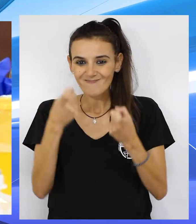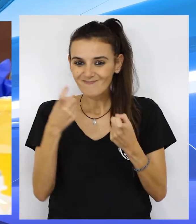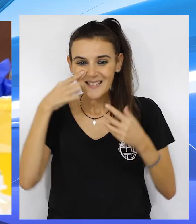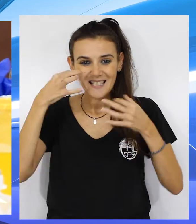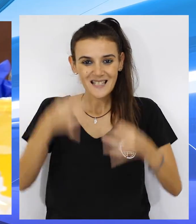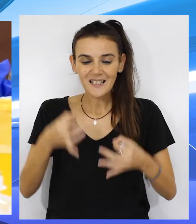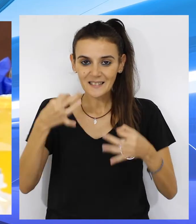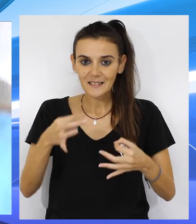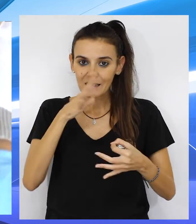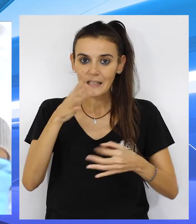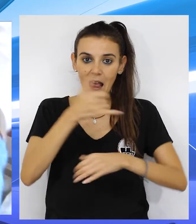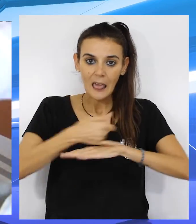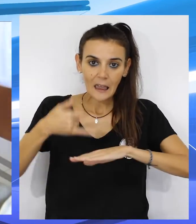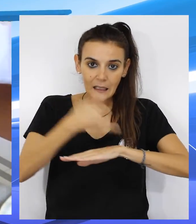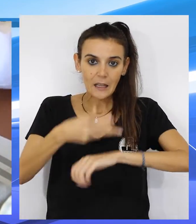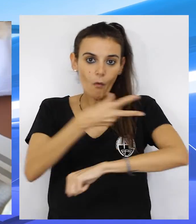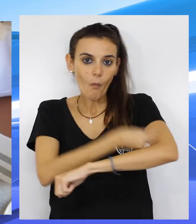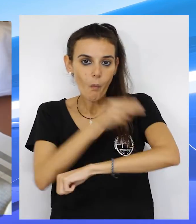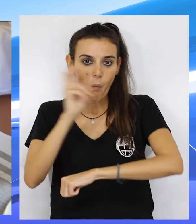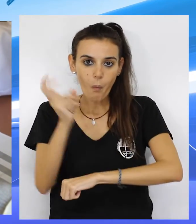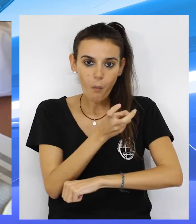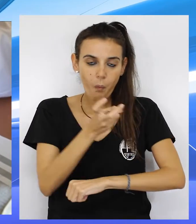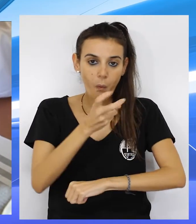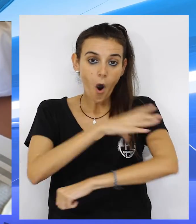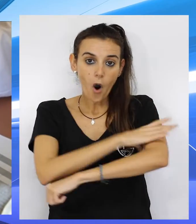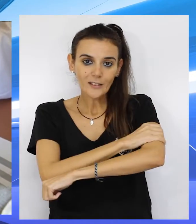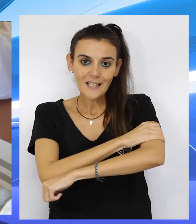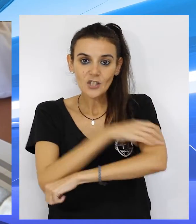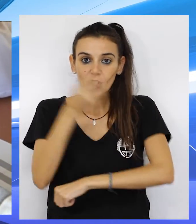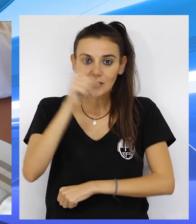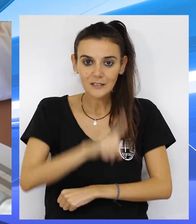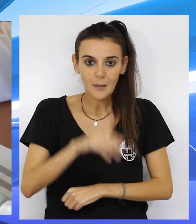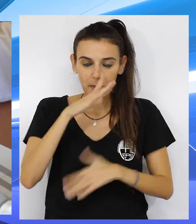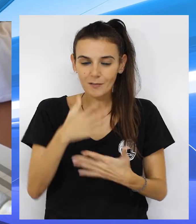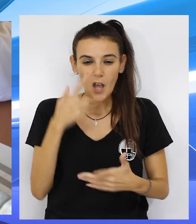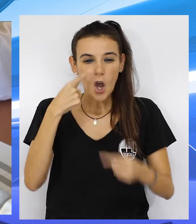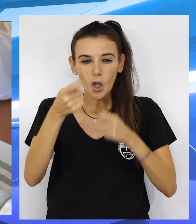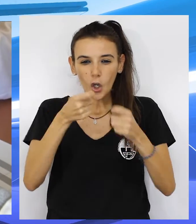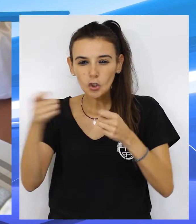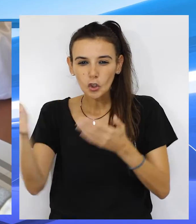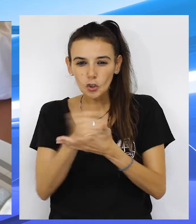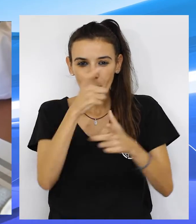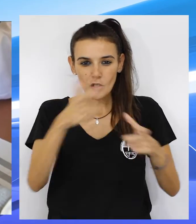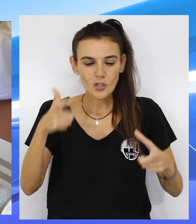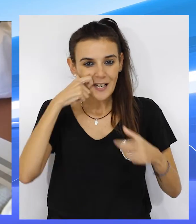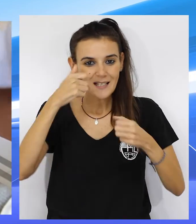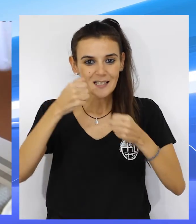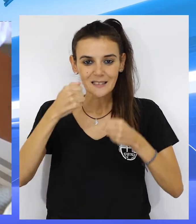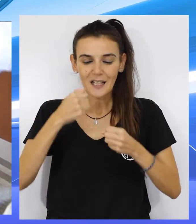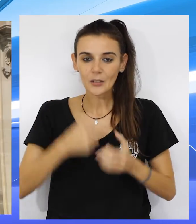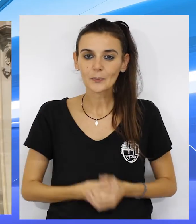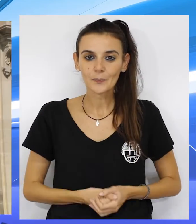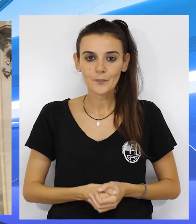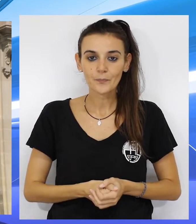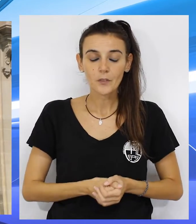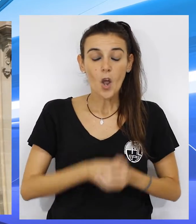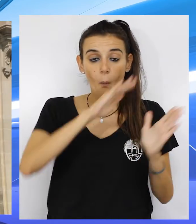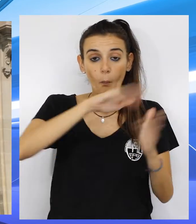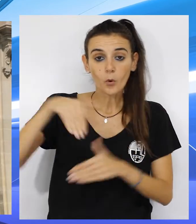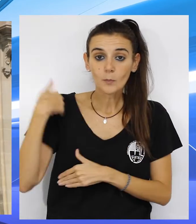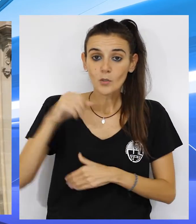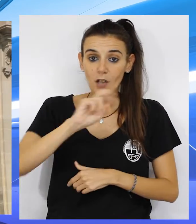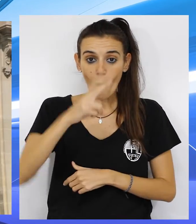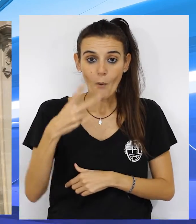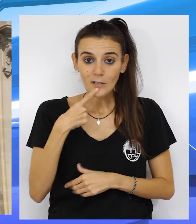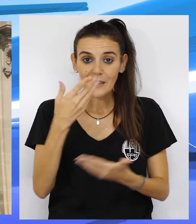sanitaria básica, cura de heridas, inyecciones o toma de tensión y ello bajo control de personal sanitario. Por